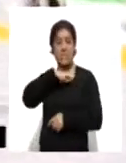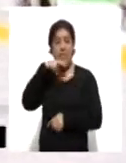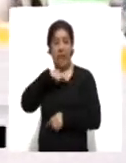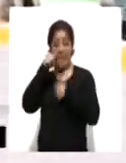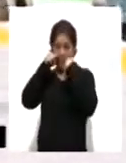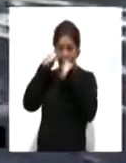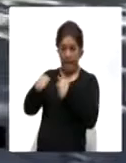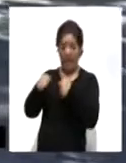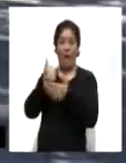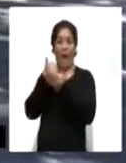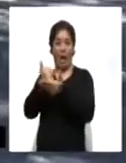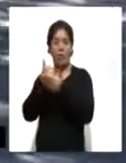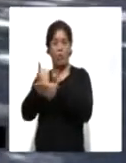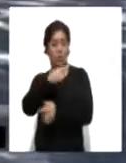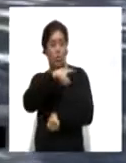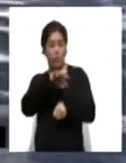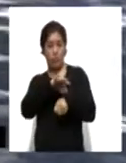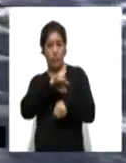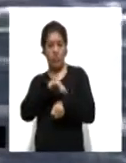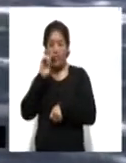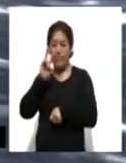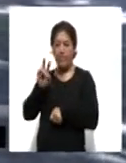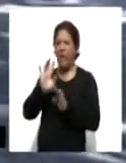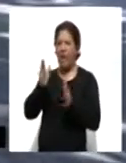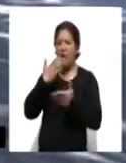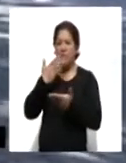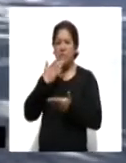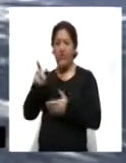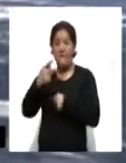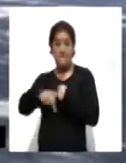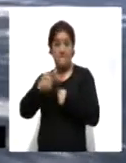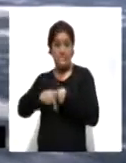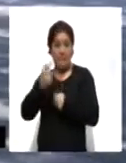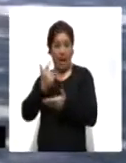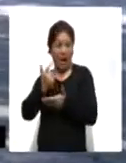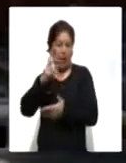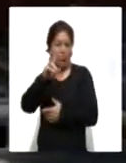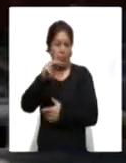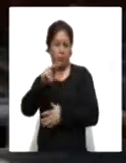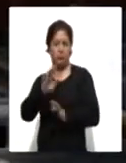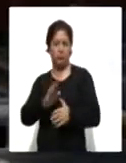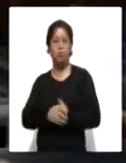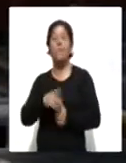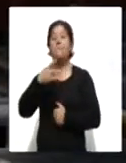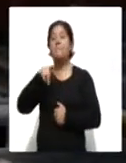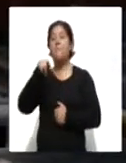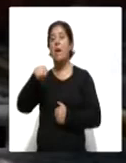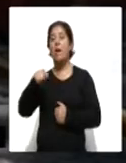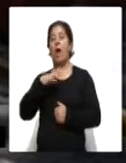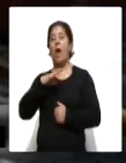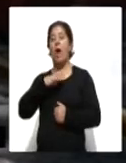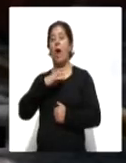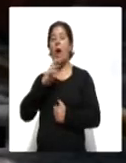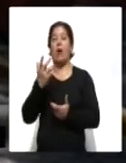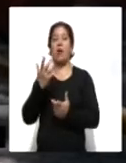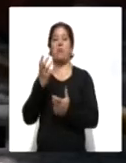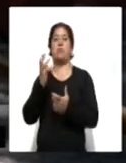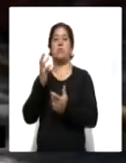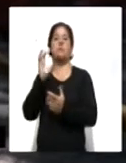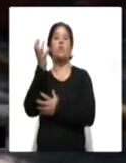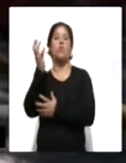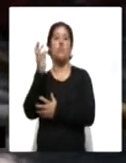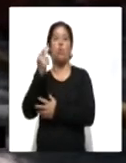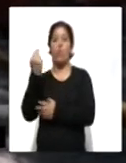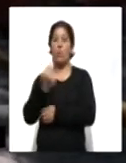zoológico, quien corroboró que las heridas no ponían en riesgo su vida. En tanto, la unidad de traslados del Centro Regulador de Urgencias